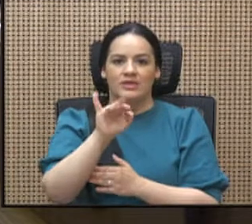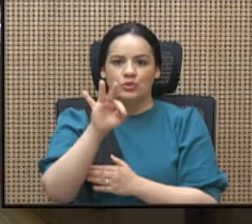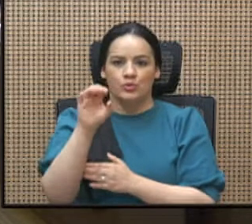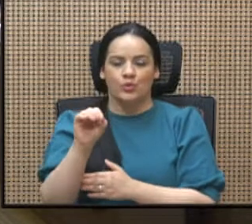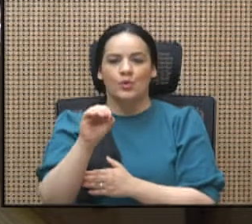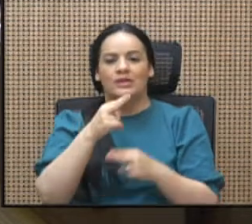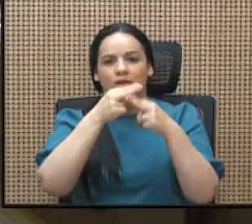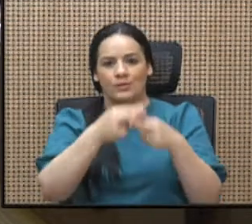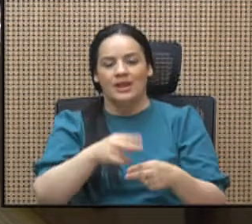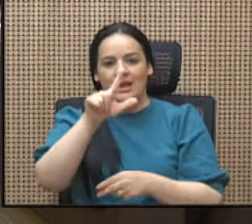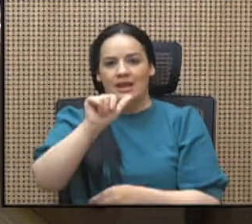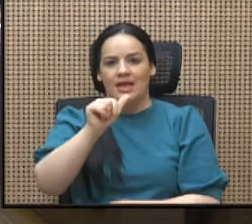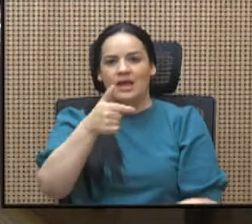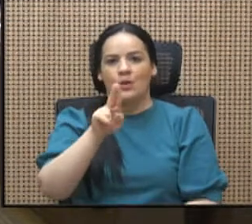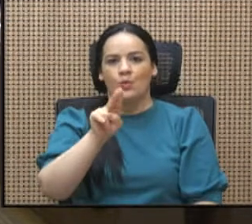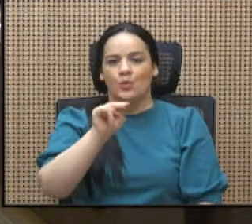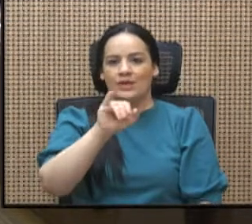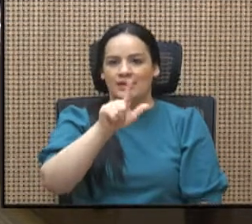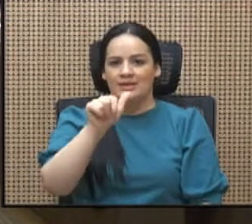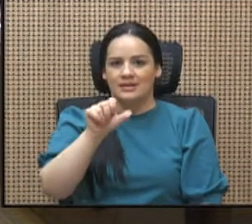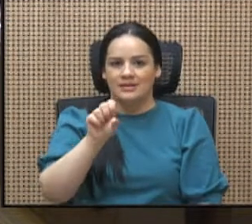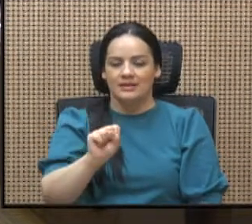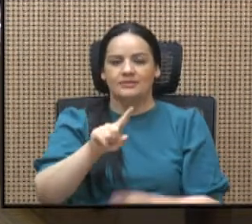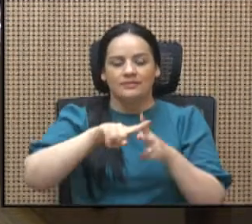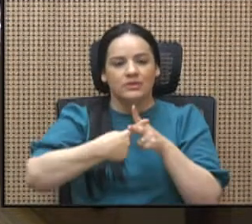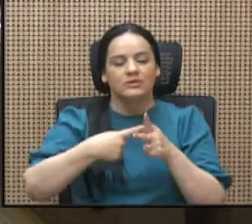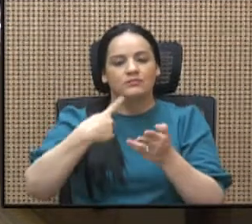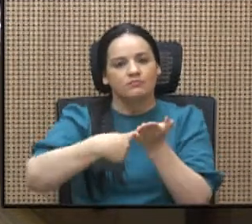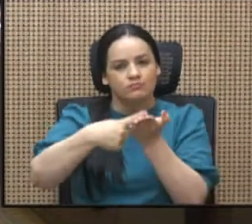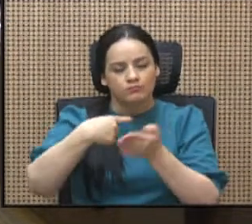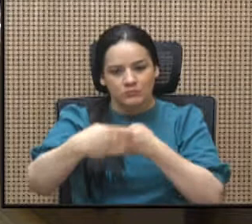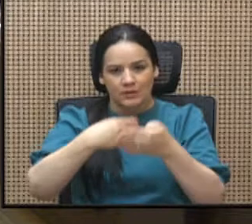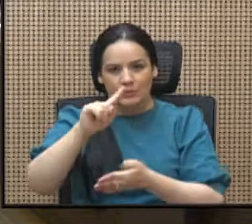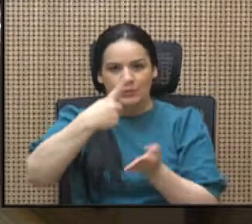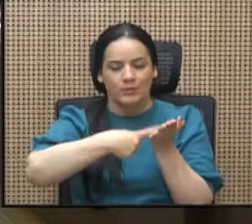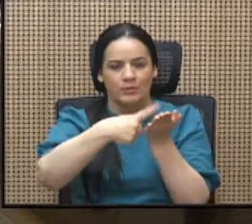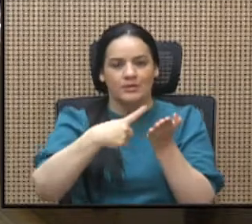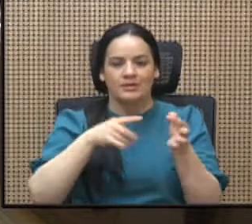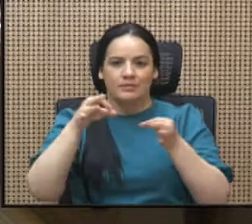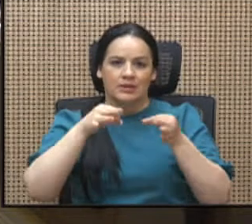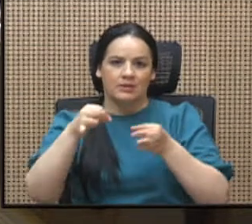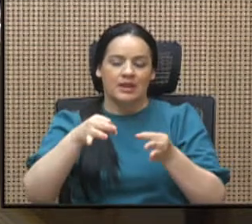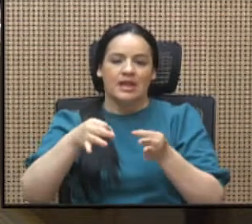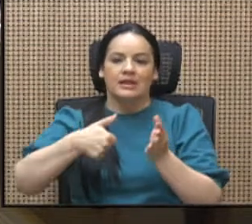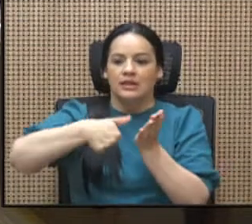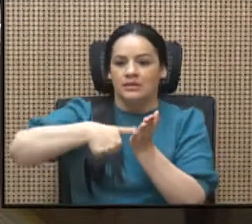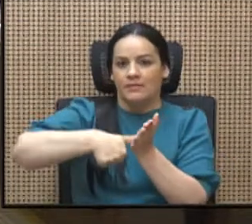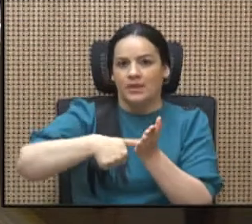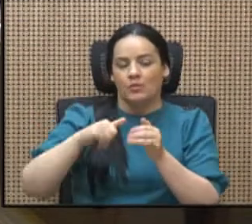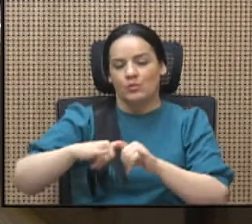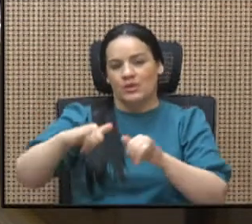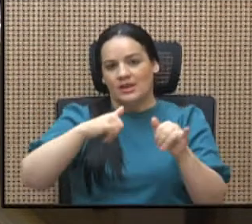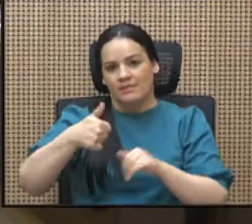desempeñar cualquier otro puesto o empleo público. Dentro de esta ley se establece la necesidad de que las sesiones de los órganos